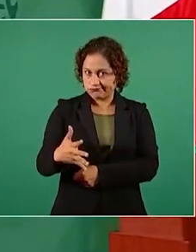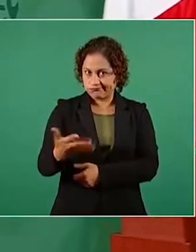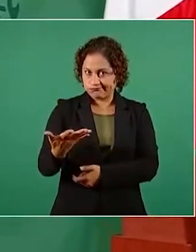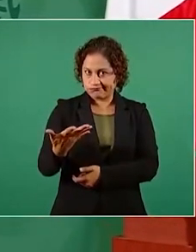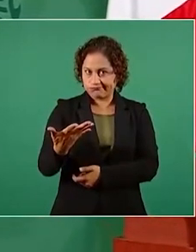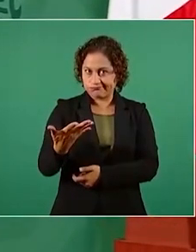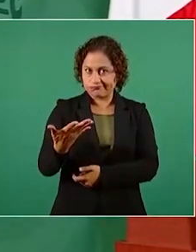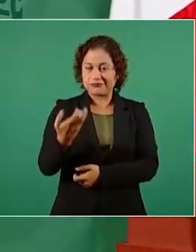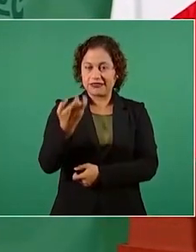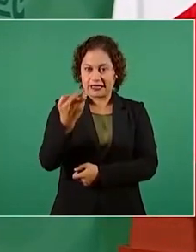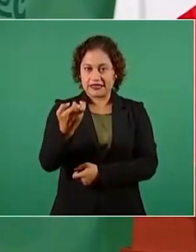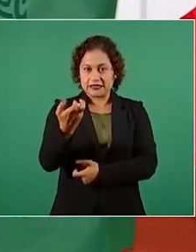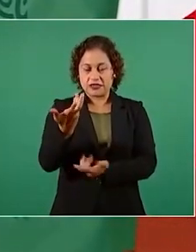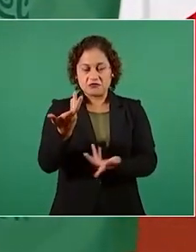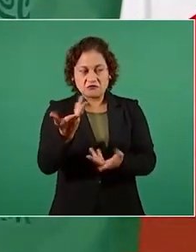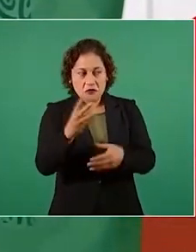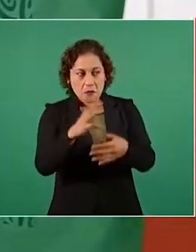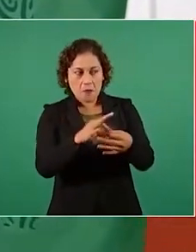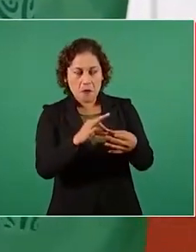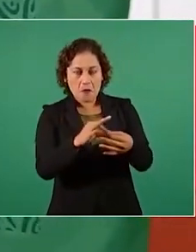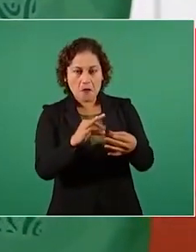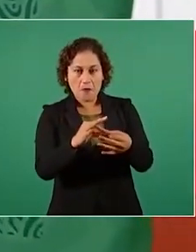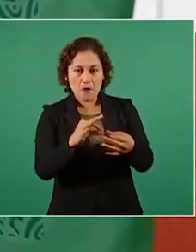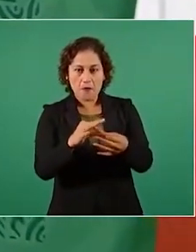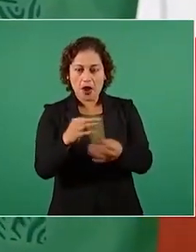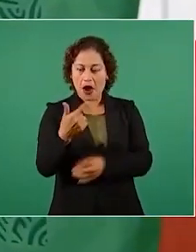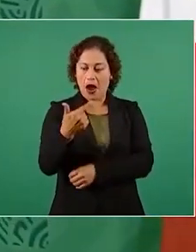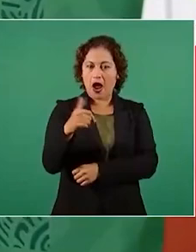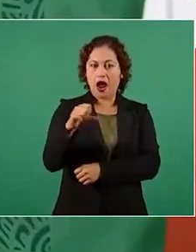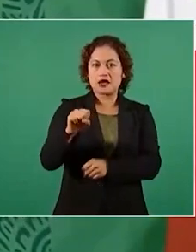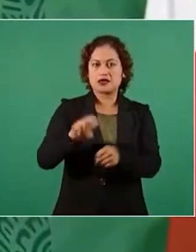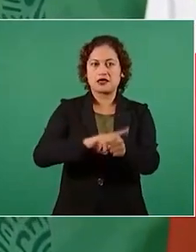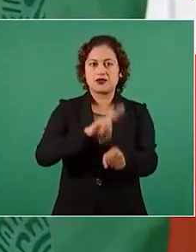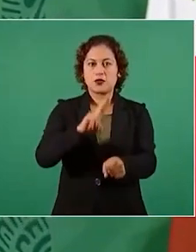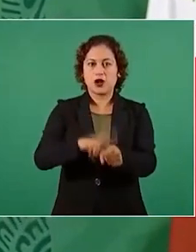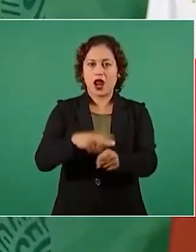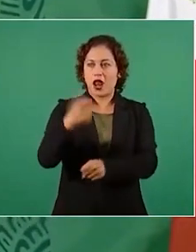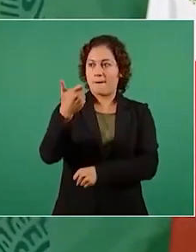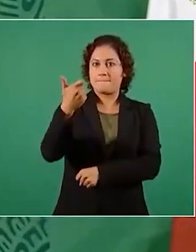sería garantizar precios más bajos para la gente